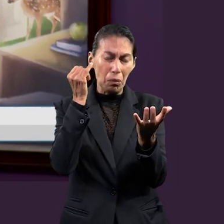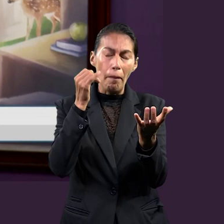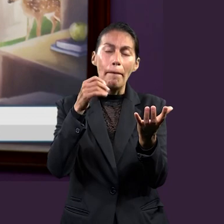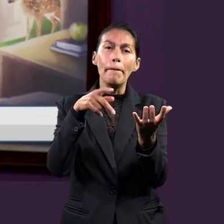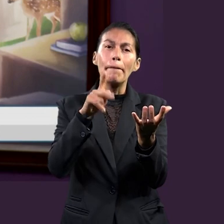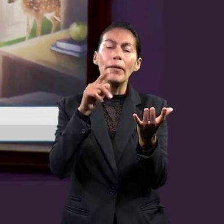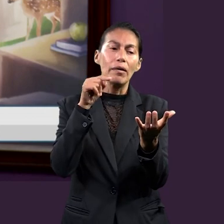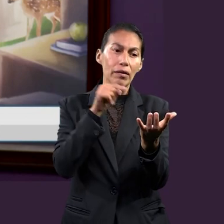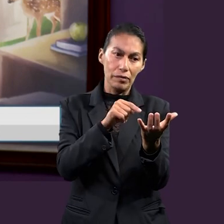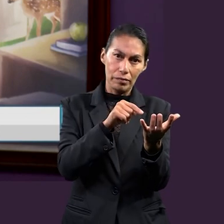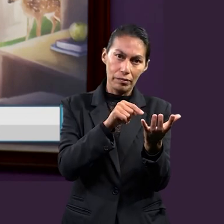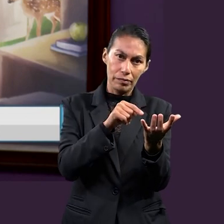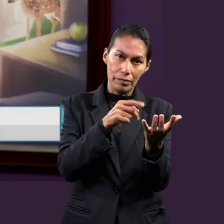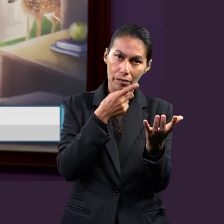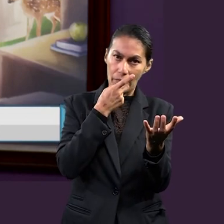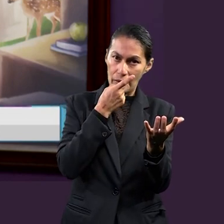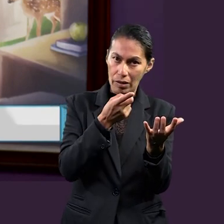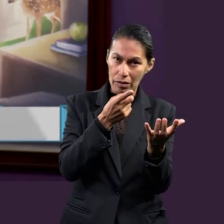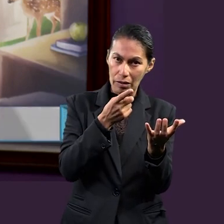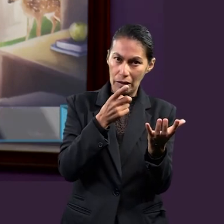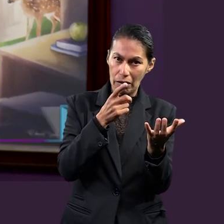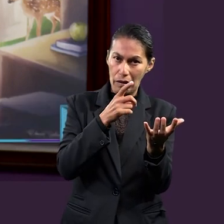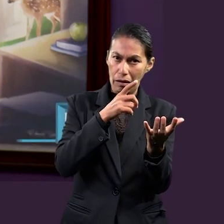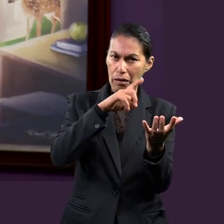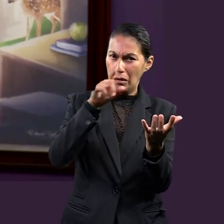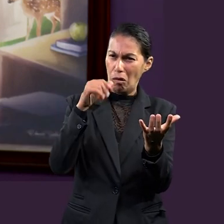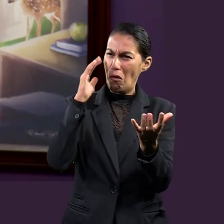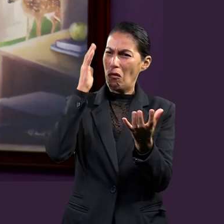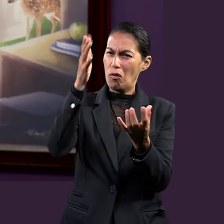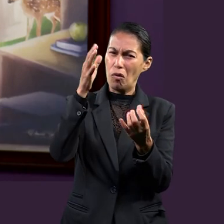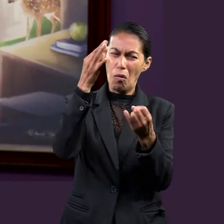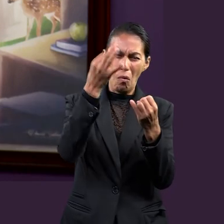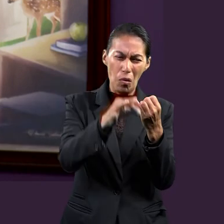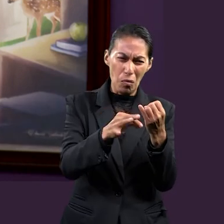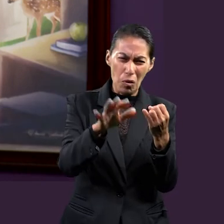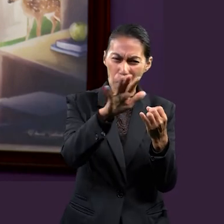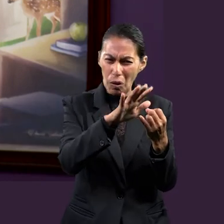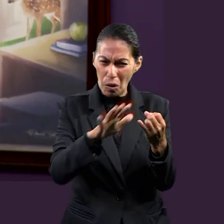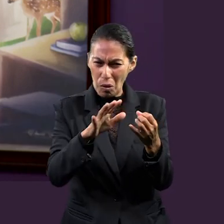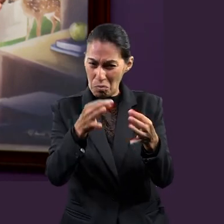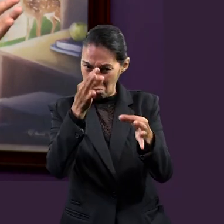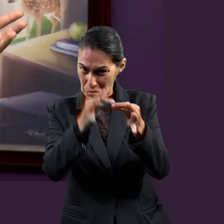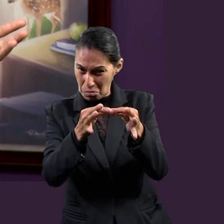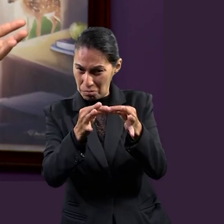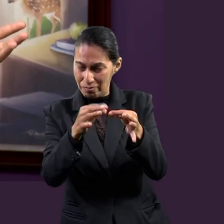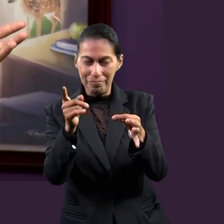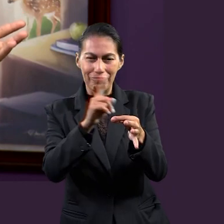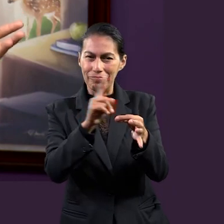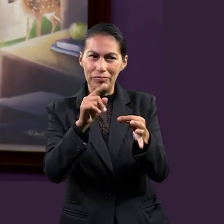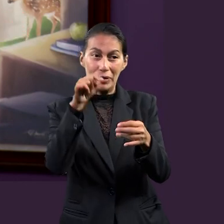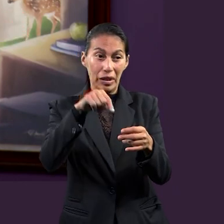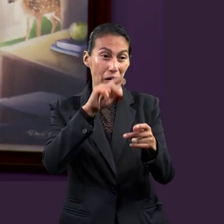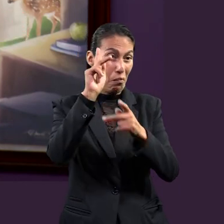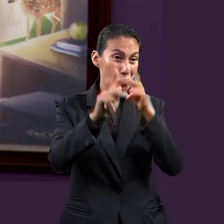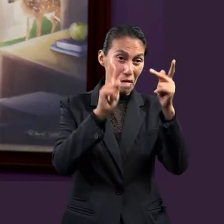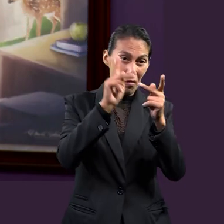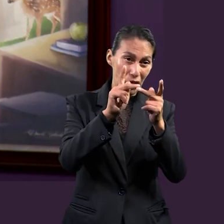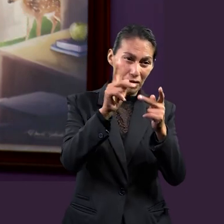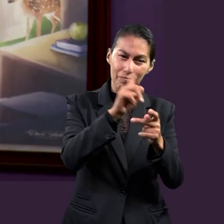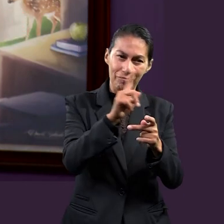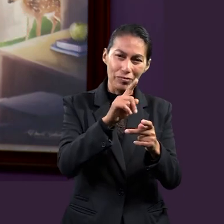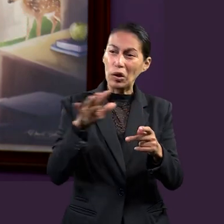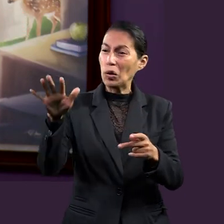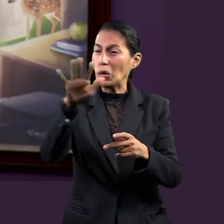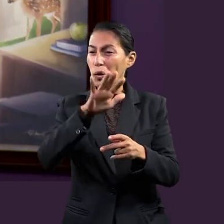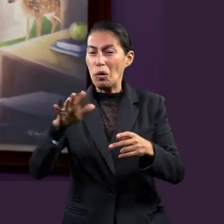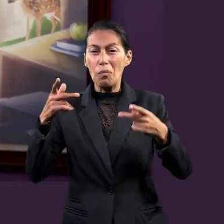Pero nos da un énfasis donde, al final de todo, no estamos en un mundo perfecto. Y las